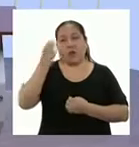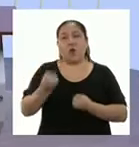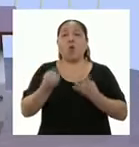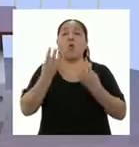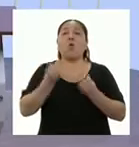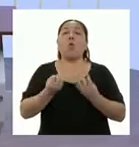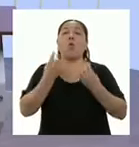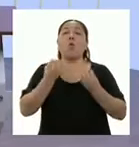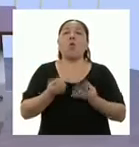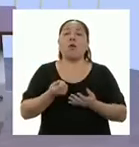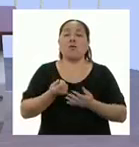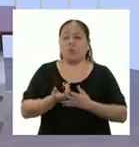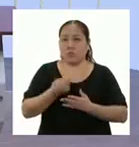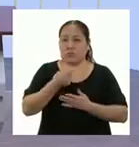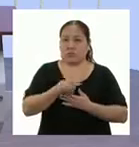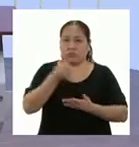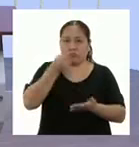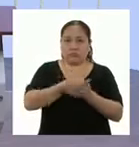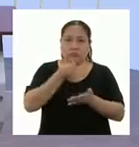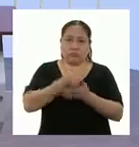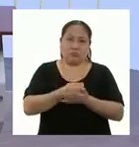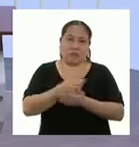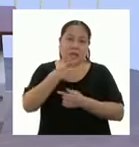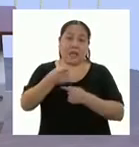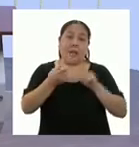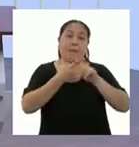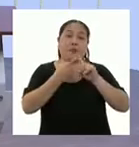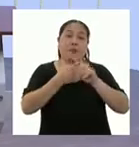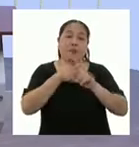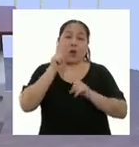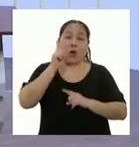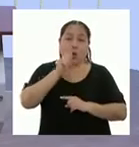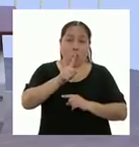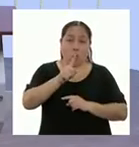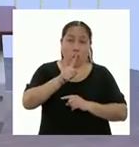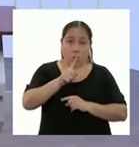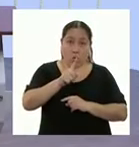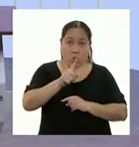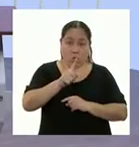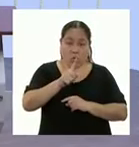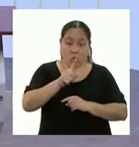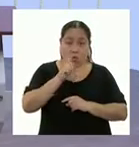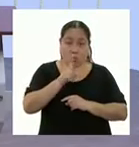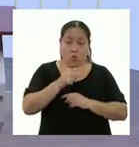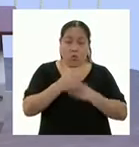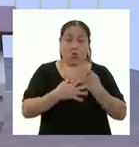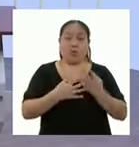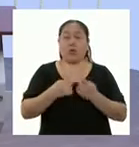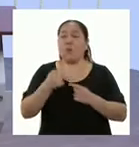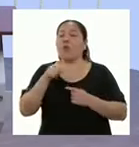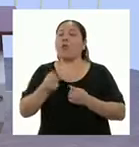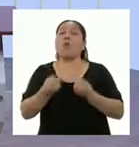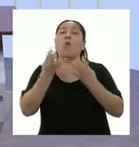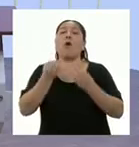a costar los rollos de malla, solo hay que multiplicar el precio de un rollo por la cantidad de rollos que debe comprar.